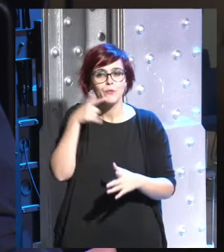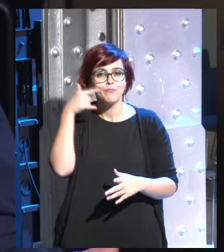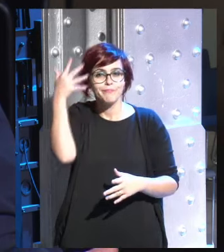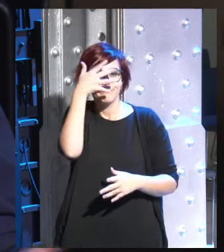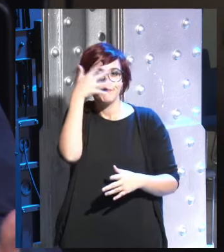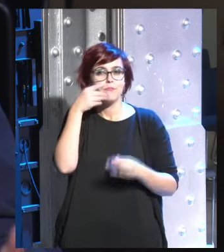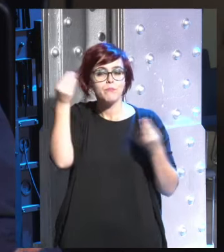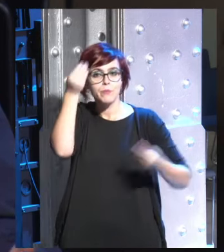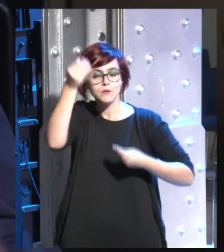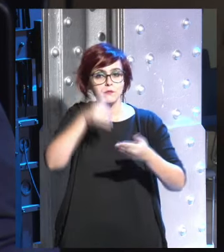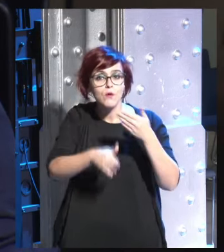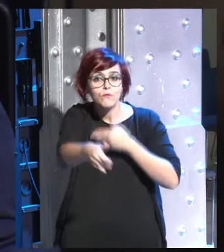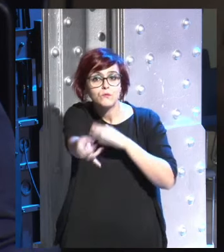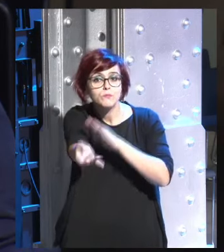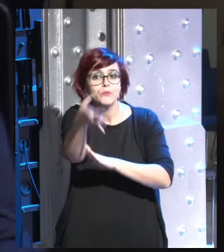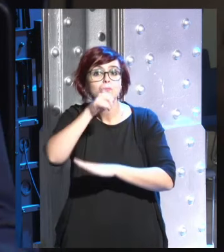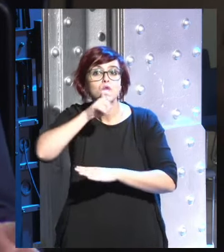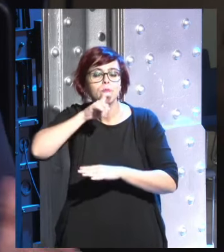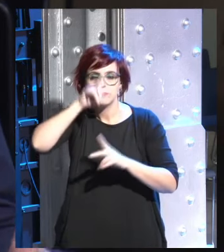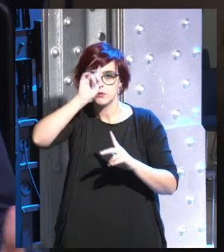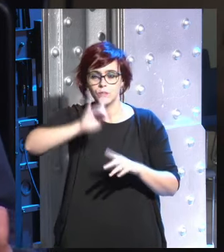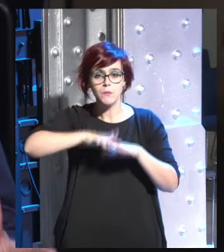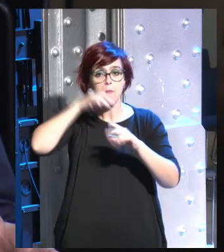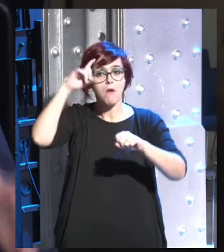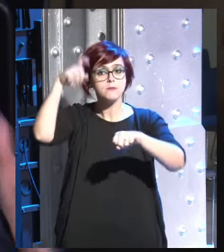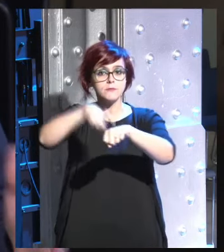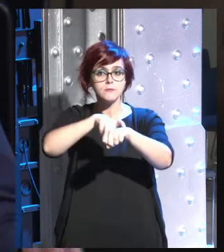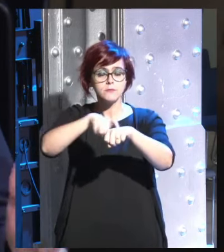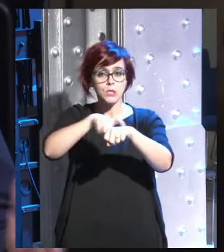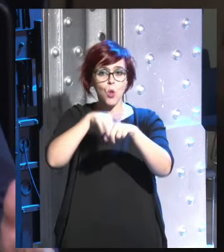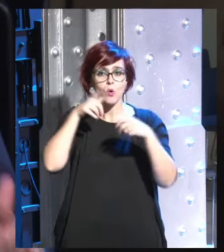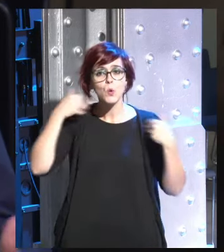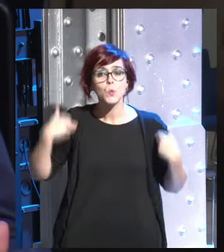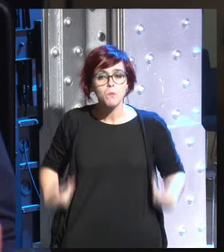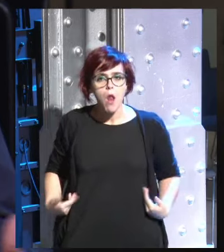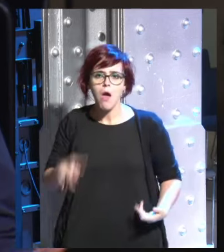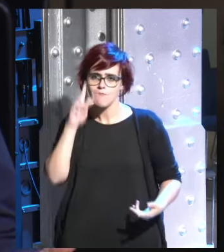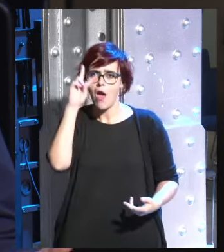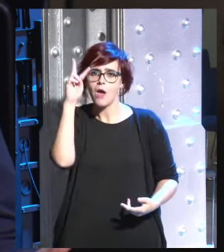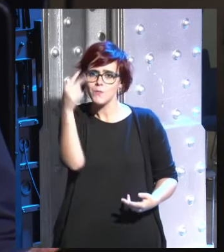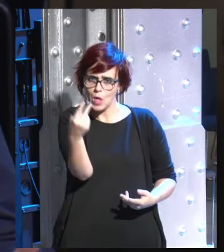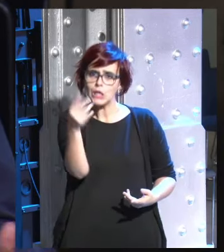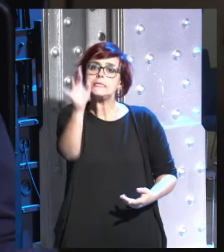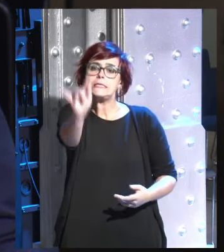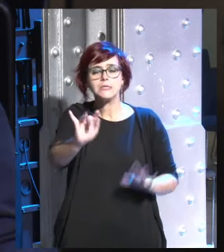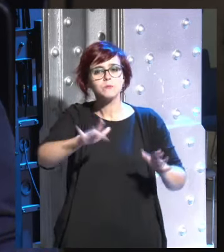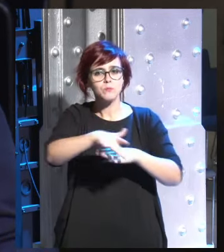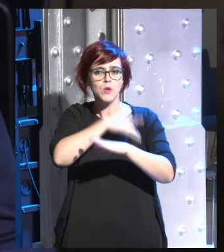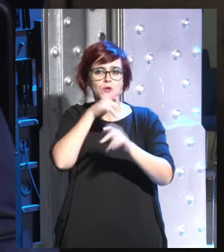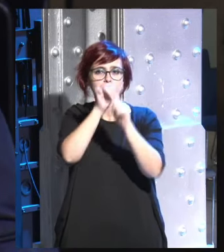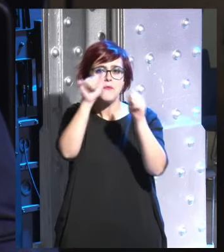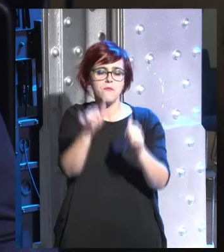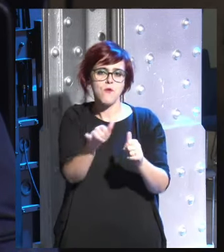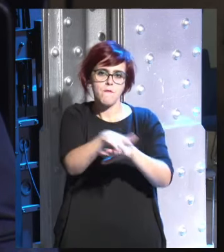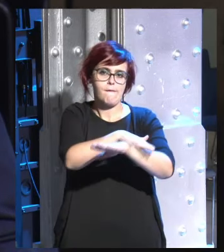predecir ni entender la psicología humana ha cambiado un poco pero no de una manera fundamental